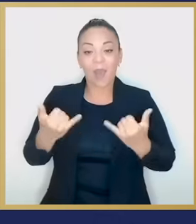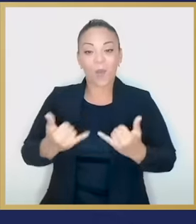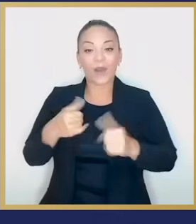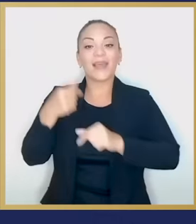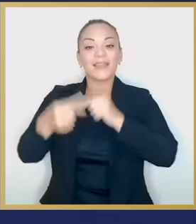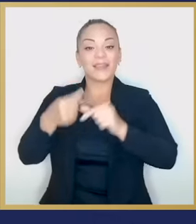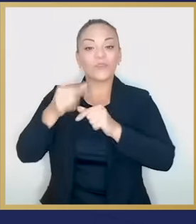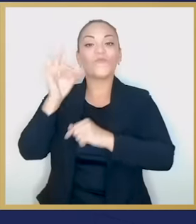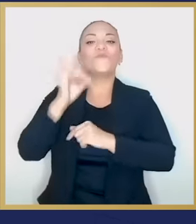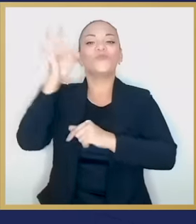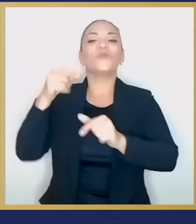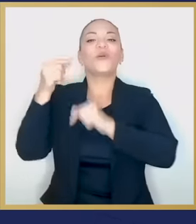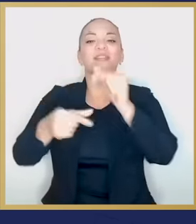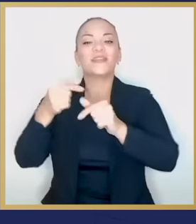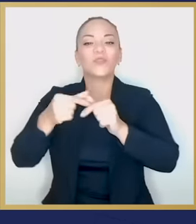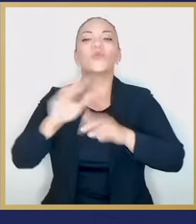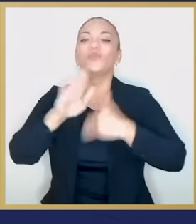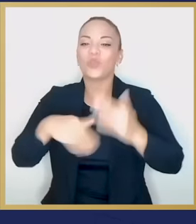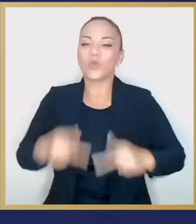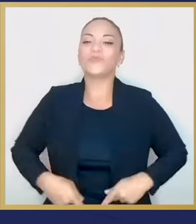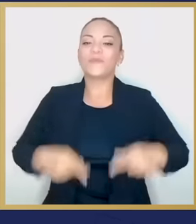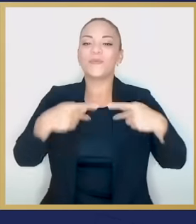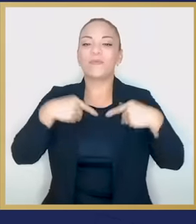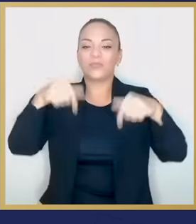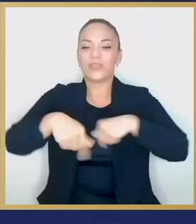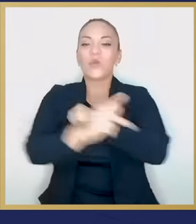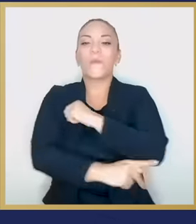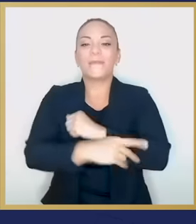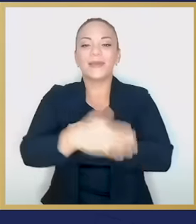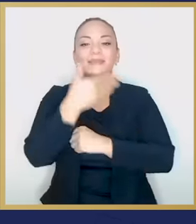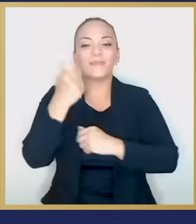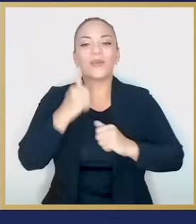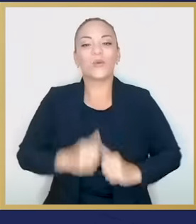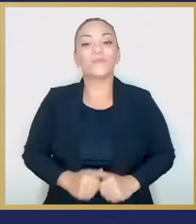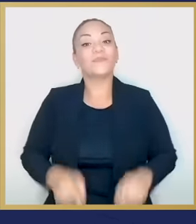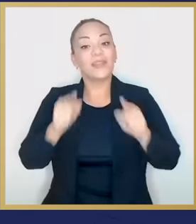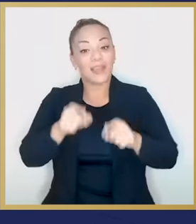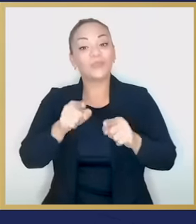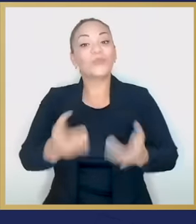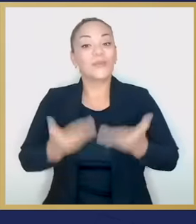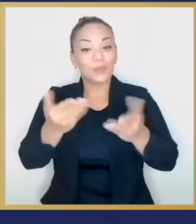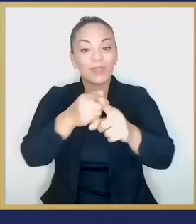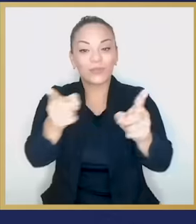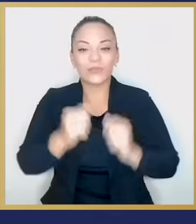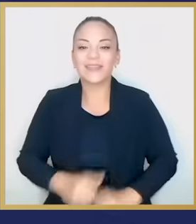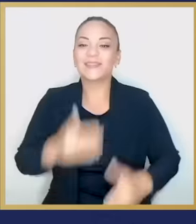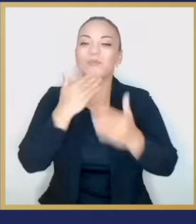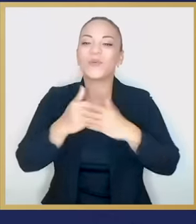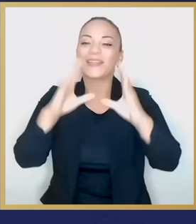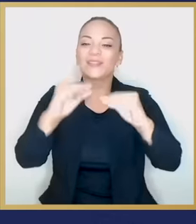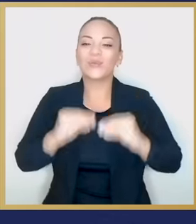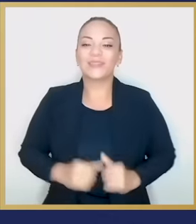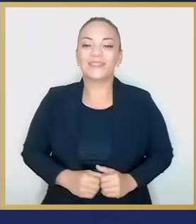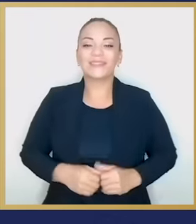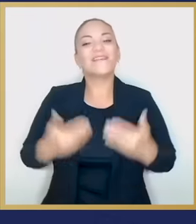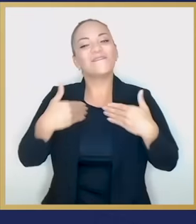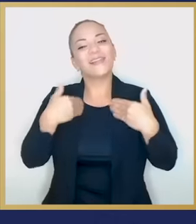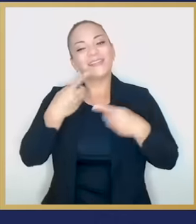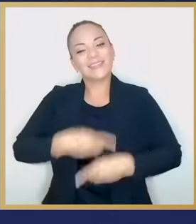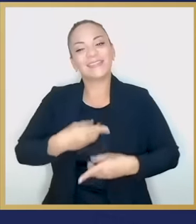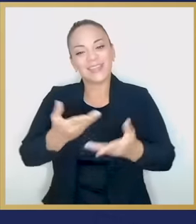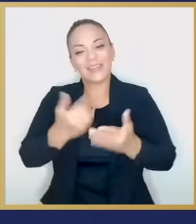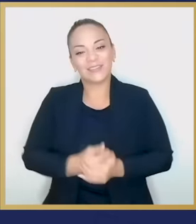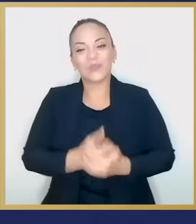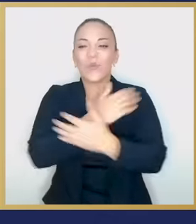esta y la próxima generación vivamos en un país mejor que lo que usted merece. Buenas noches,